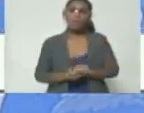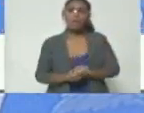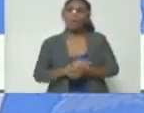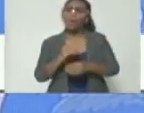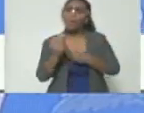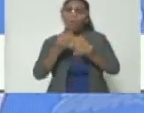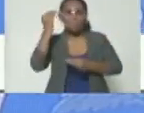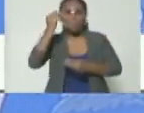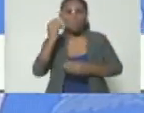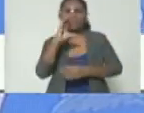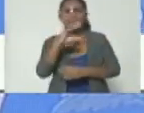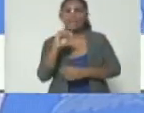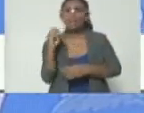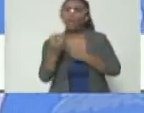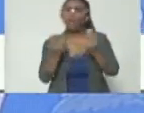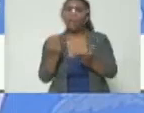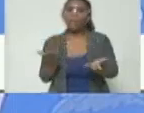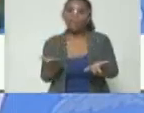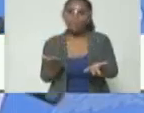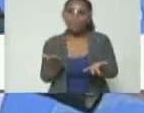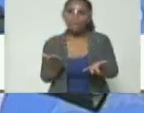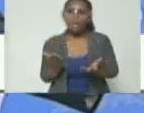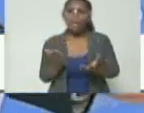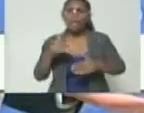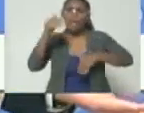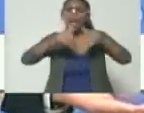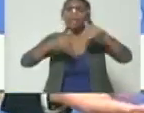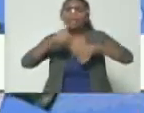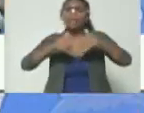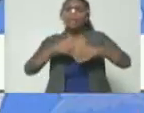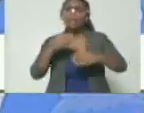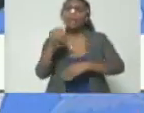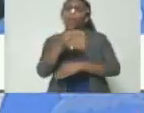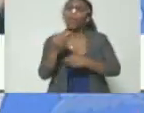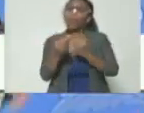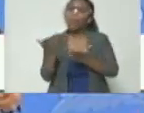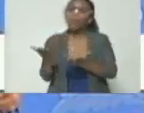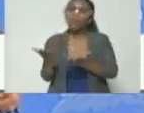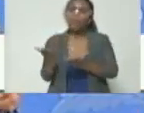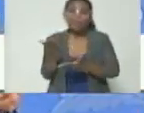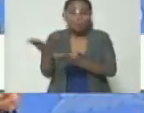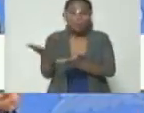o ustedes creen que las garantías electorales que estamos discutiendo, ¿de dónde provinieron? De eso,